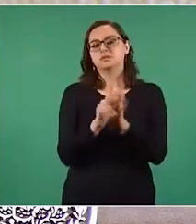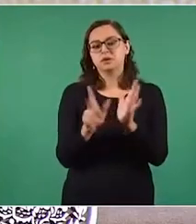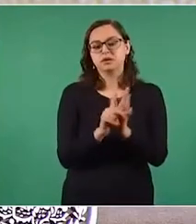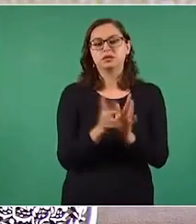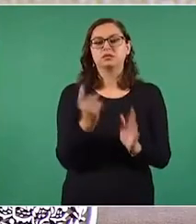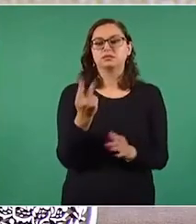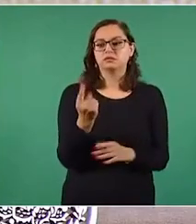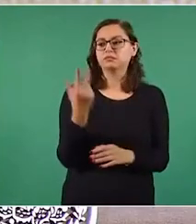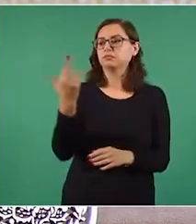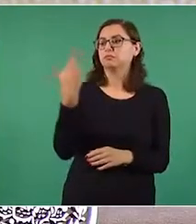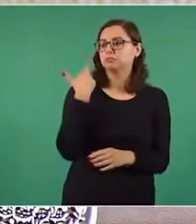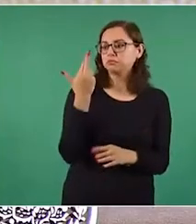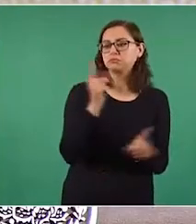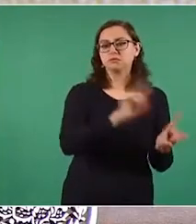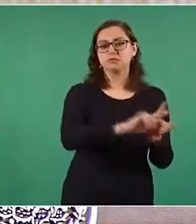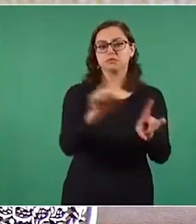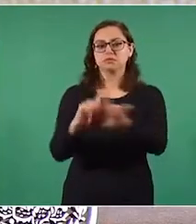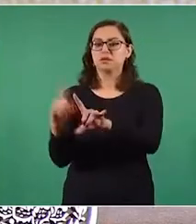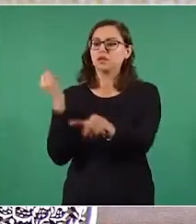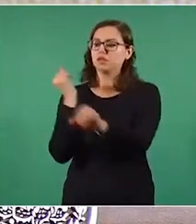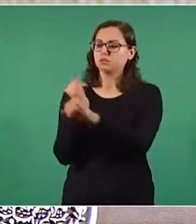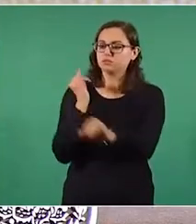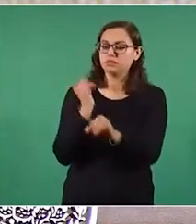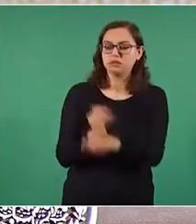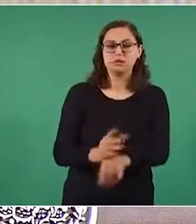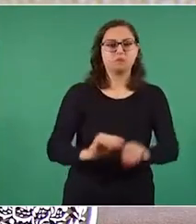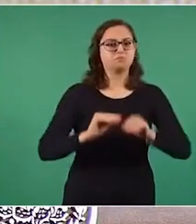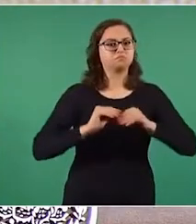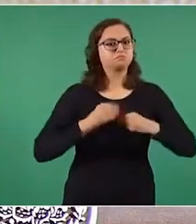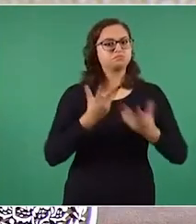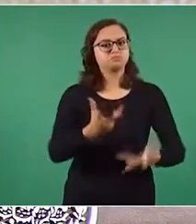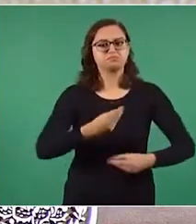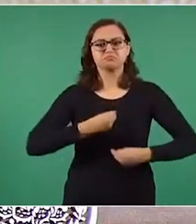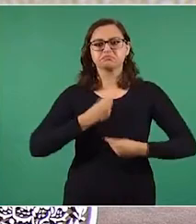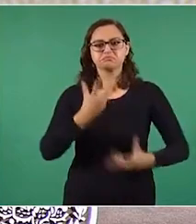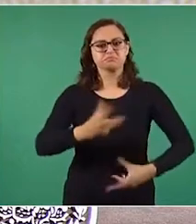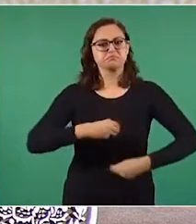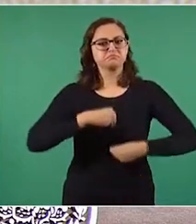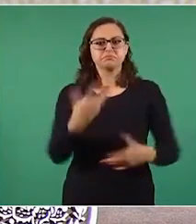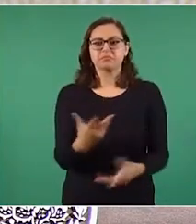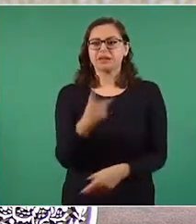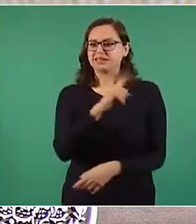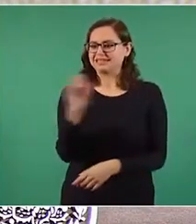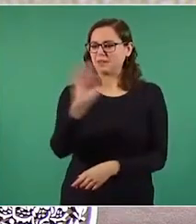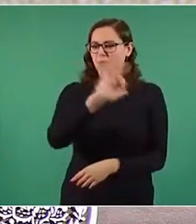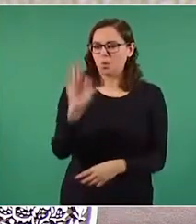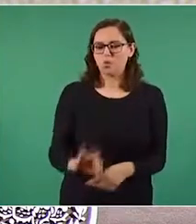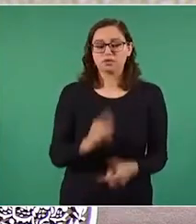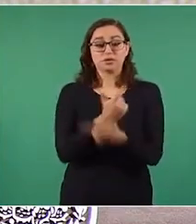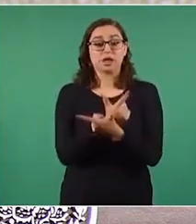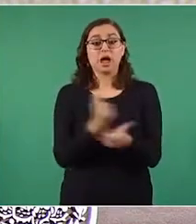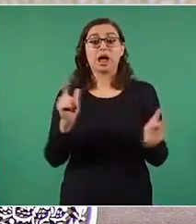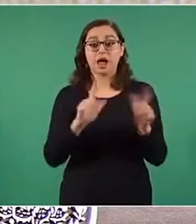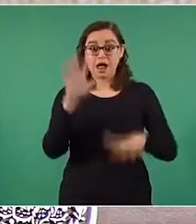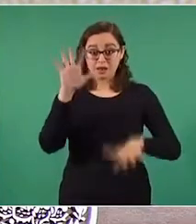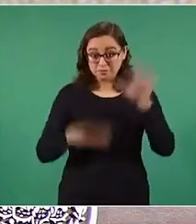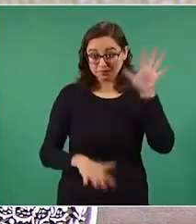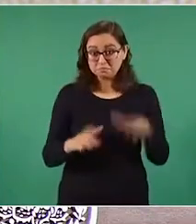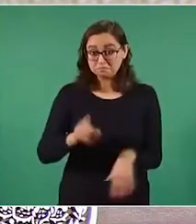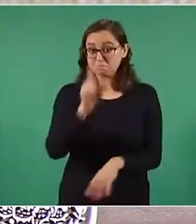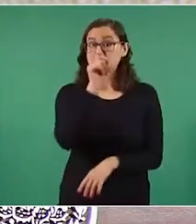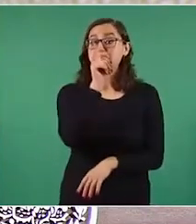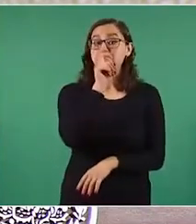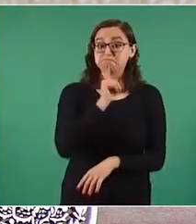influencers, que se expresan y cuestionan con absoluta libertad, que incluso llegan al extremo de mentir,